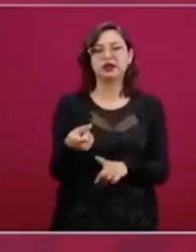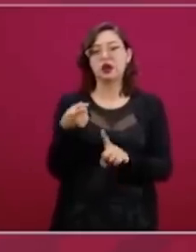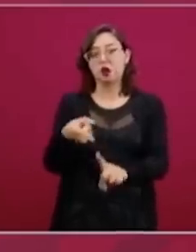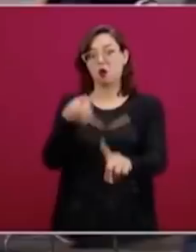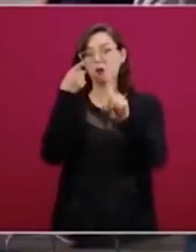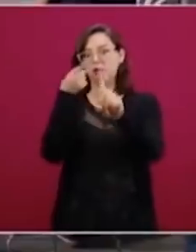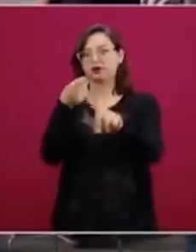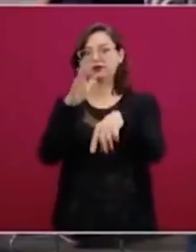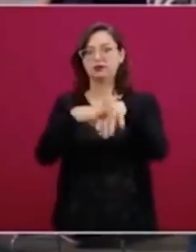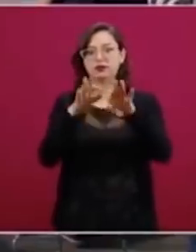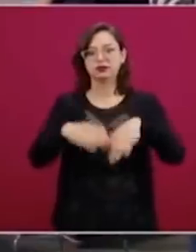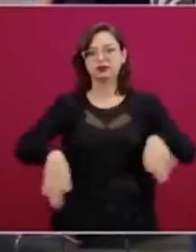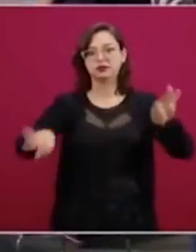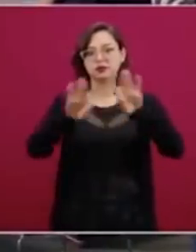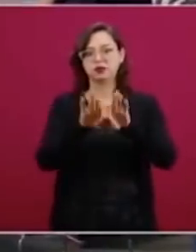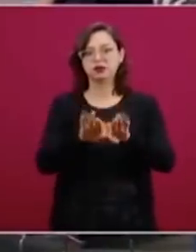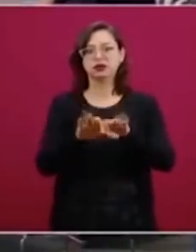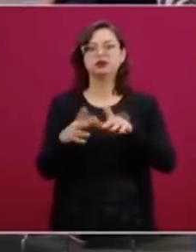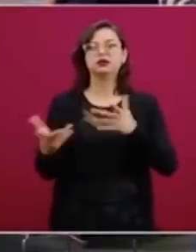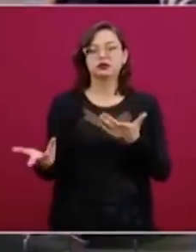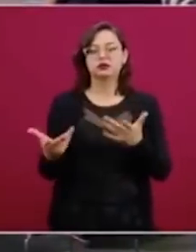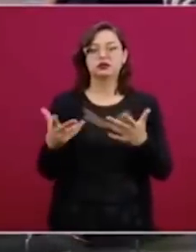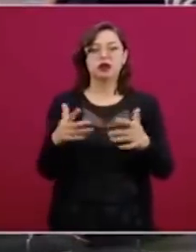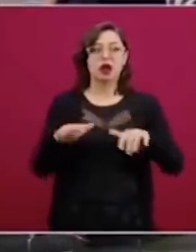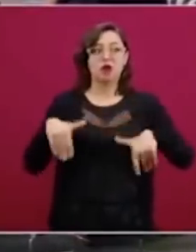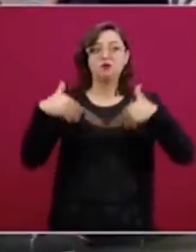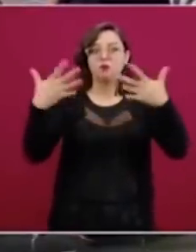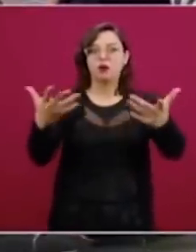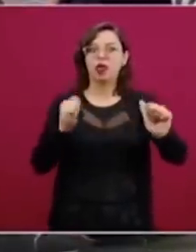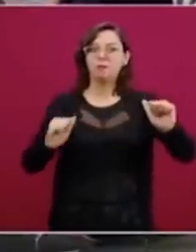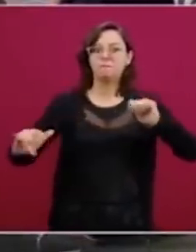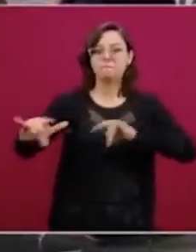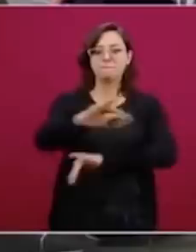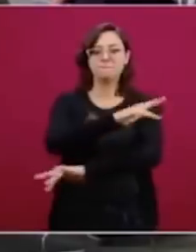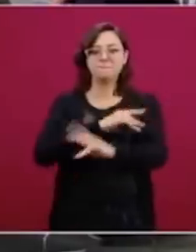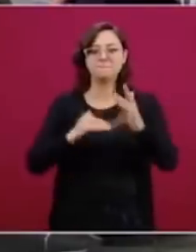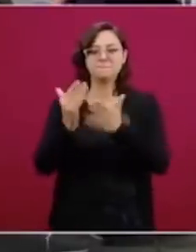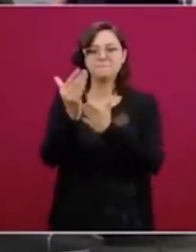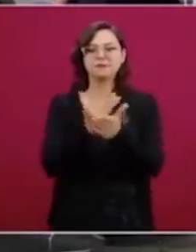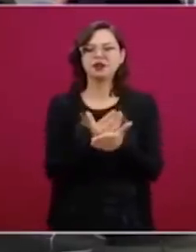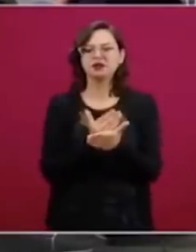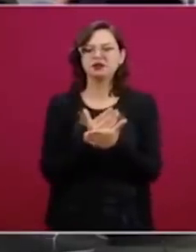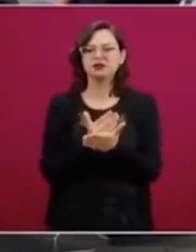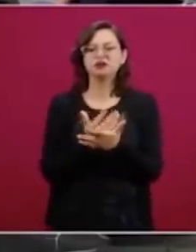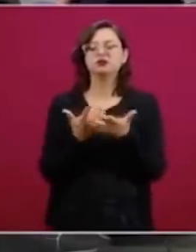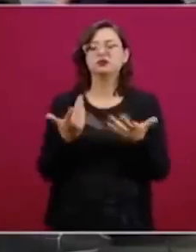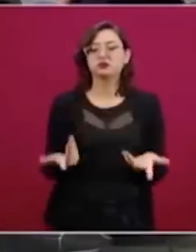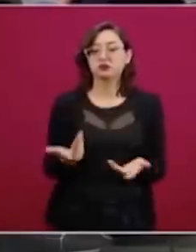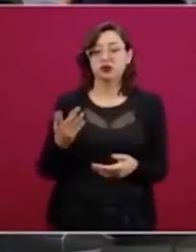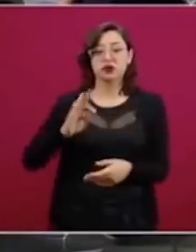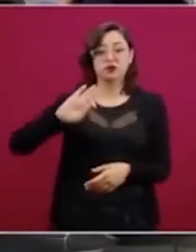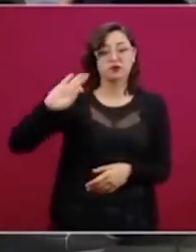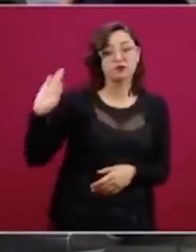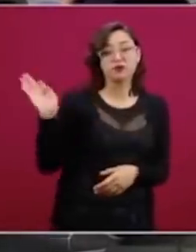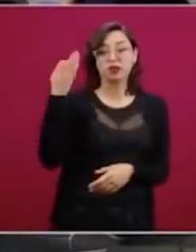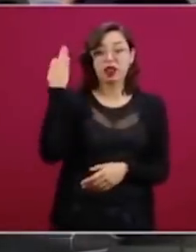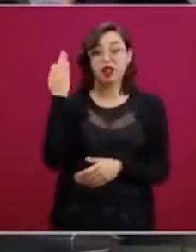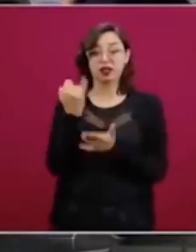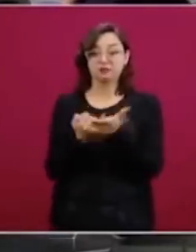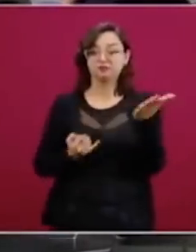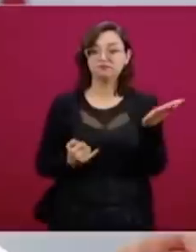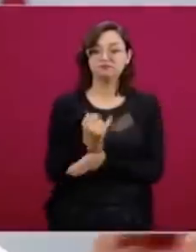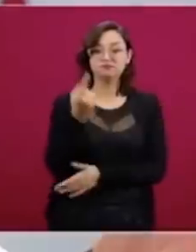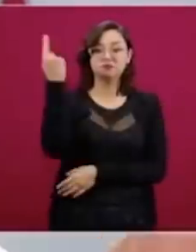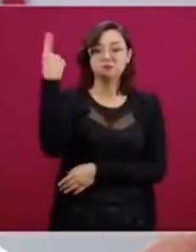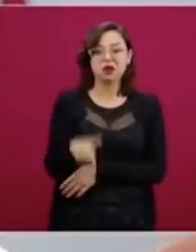primario, que es disminuir la movilidad en el espacio público, menos rigurosas que las dispuestas por la Autoridad Federal,